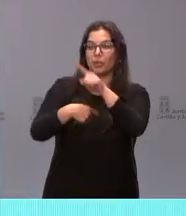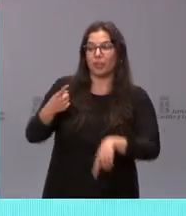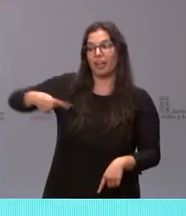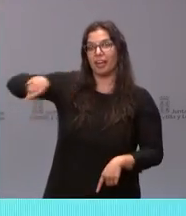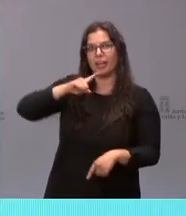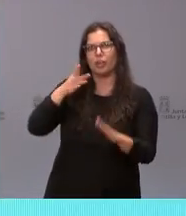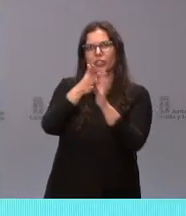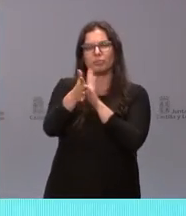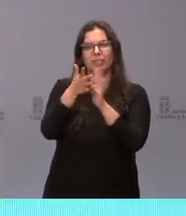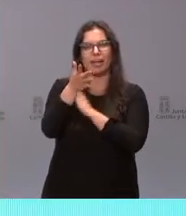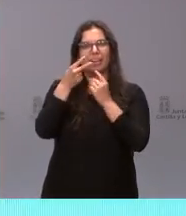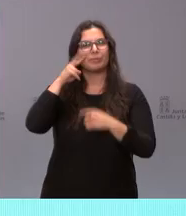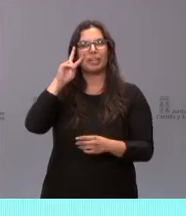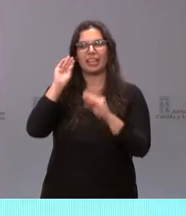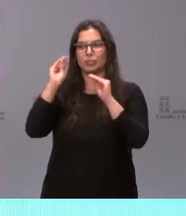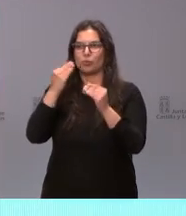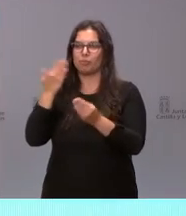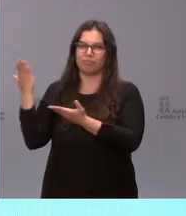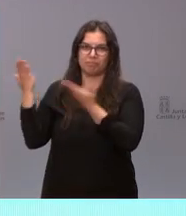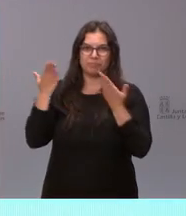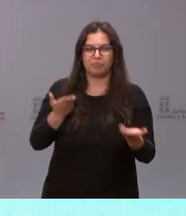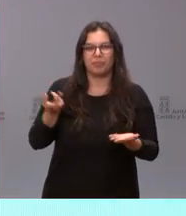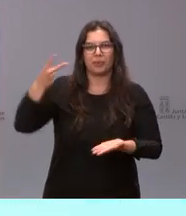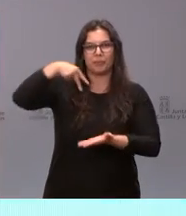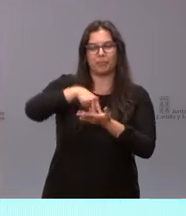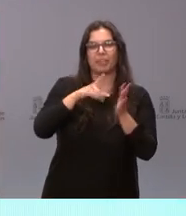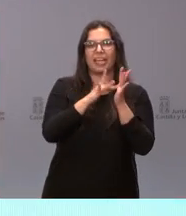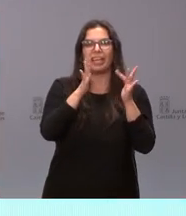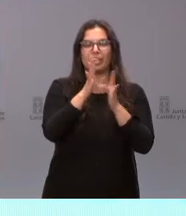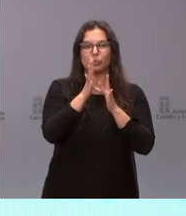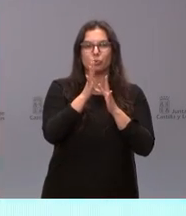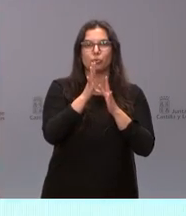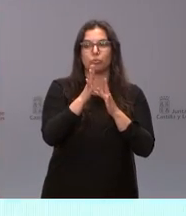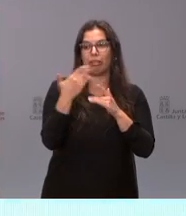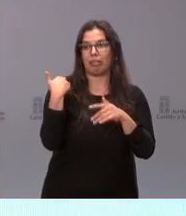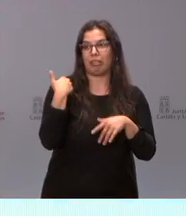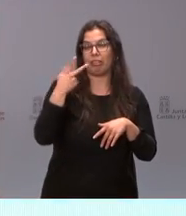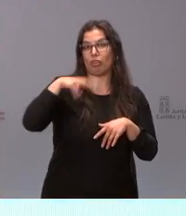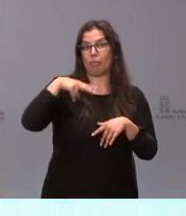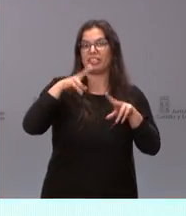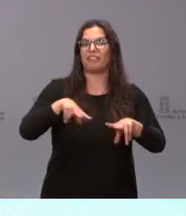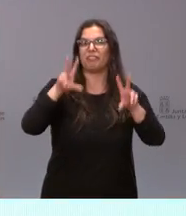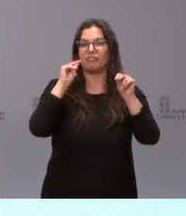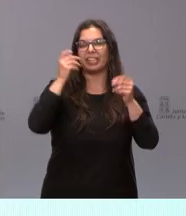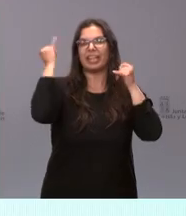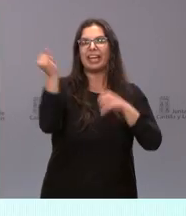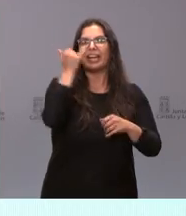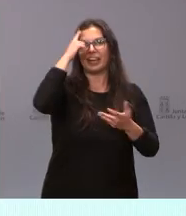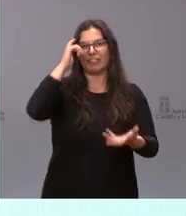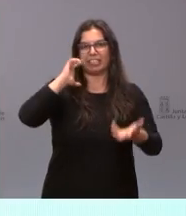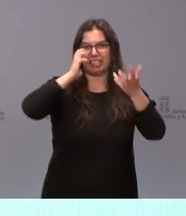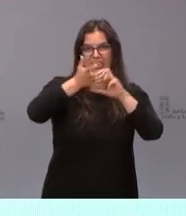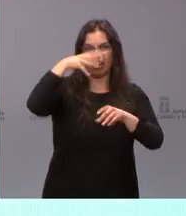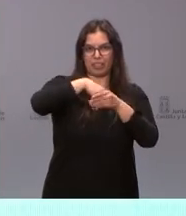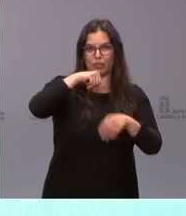su experiencia. Les invito a que suban al escenario. Son Jesús de la Gándara, hasta hace dos meses jefe de psiquiatría del Complejo Asistencial Universitario